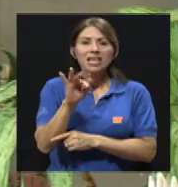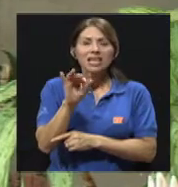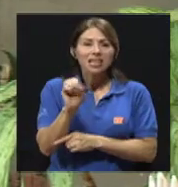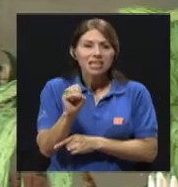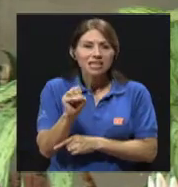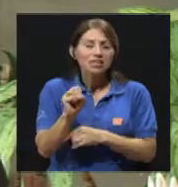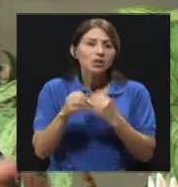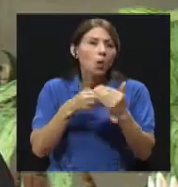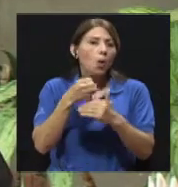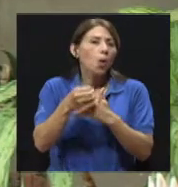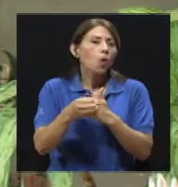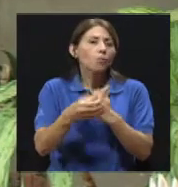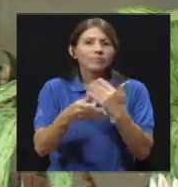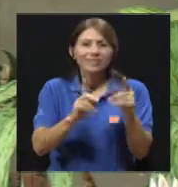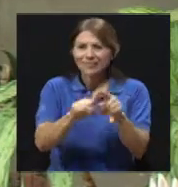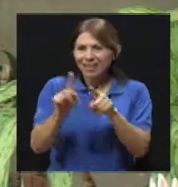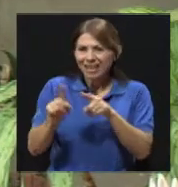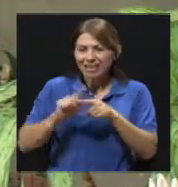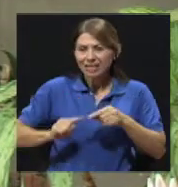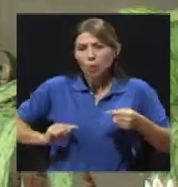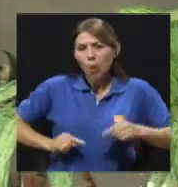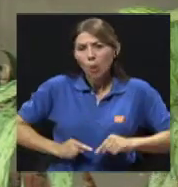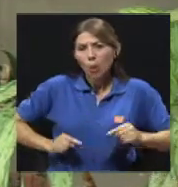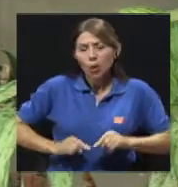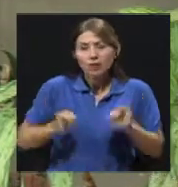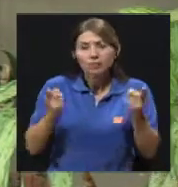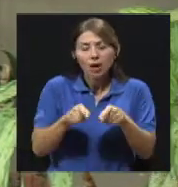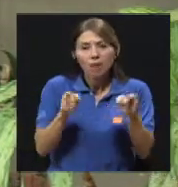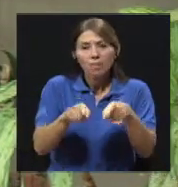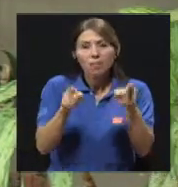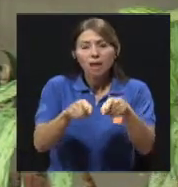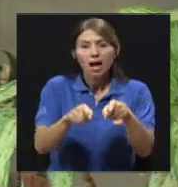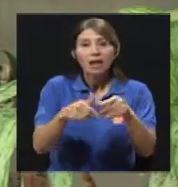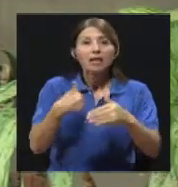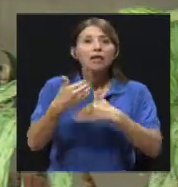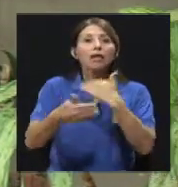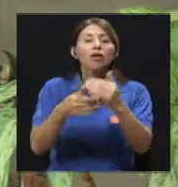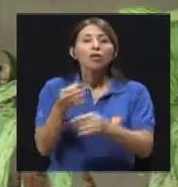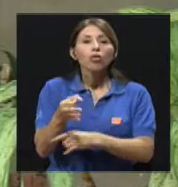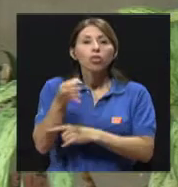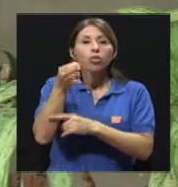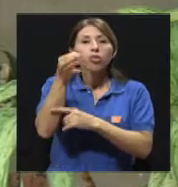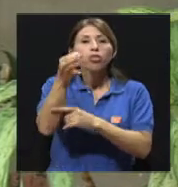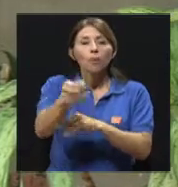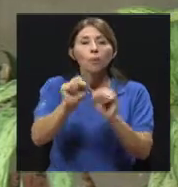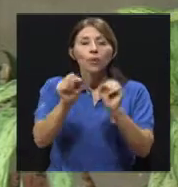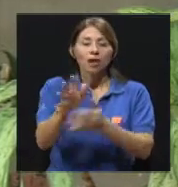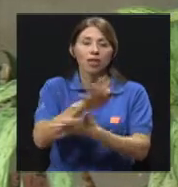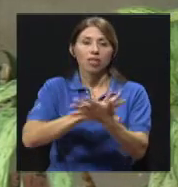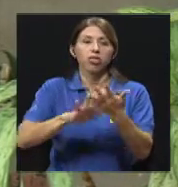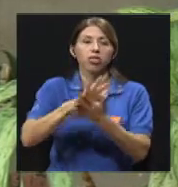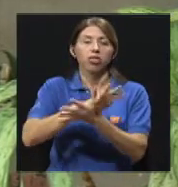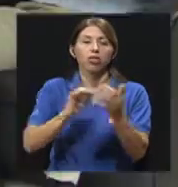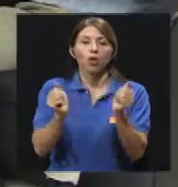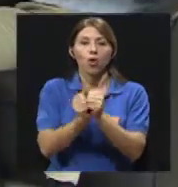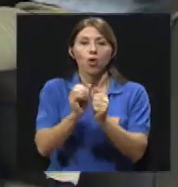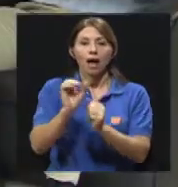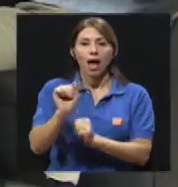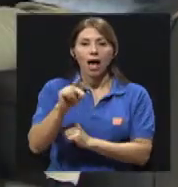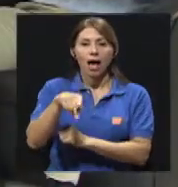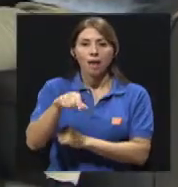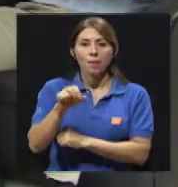serían dolores que se presentan en algún momento de la vida, que eventualmente podrían llevar a confundirse con apendicitis aguda.